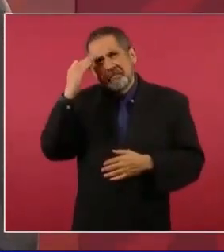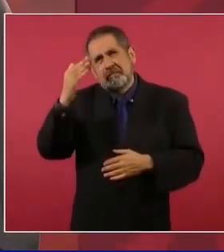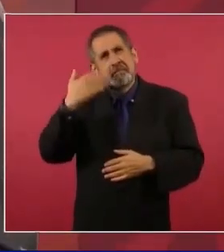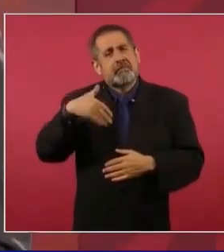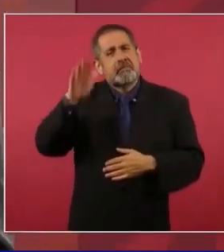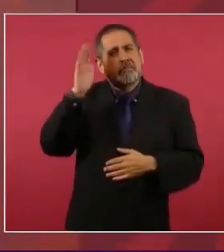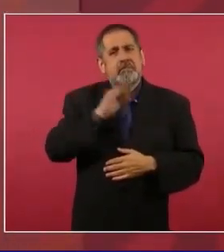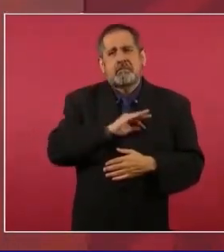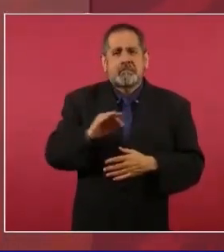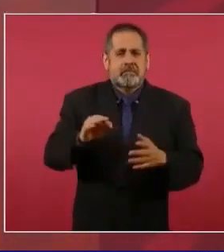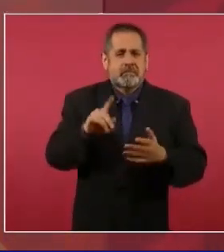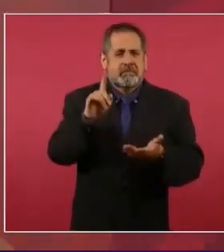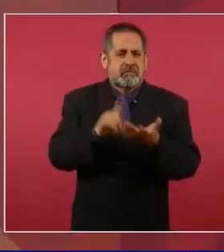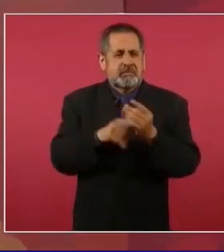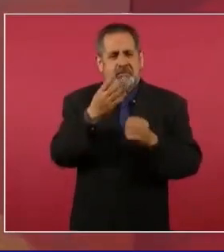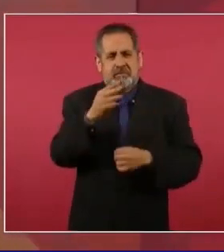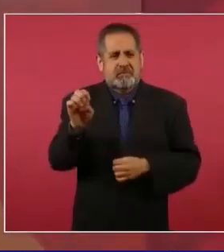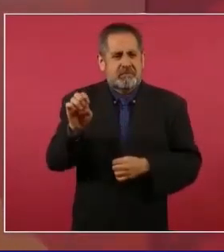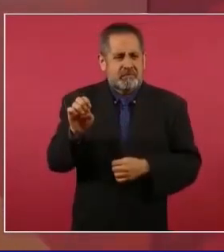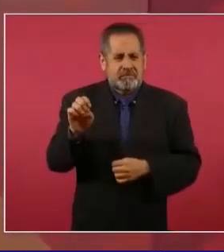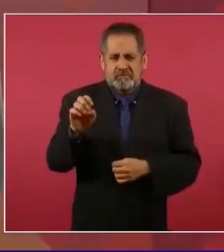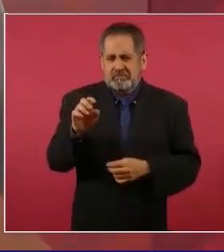en 1976,